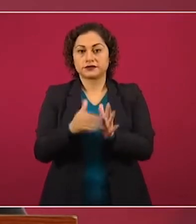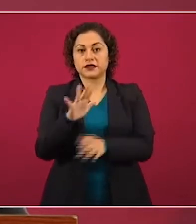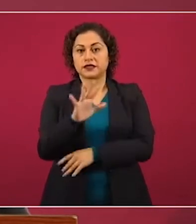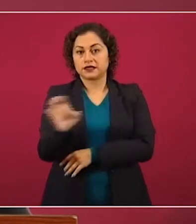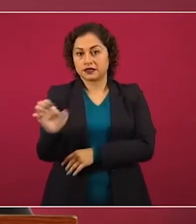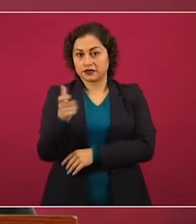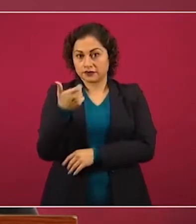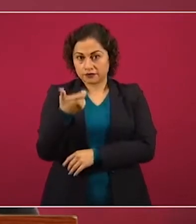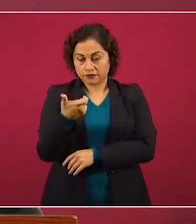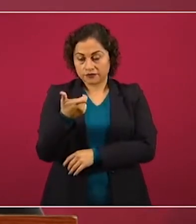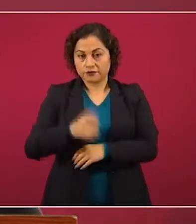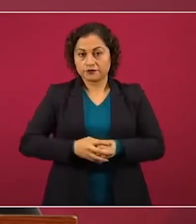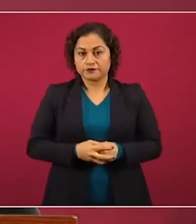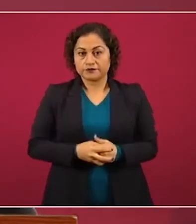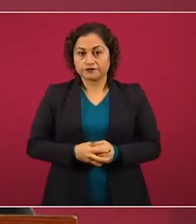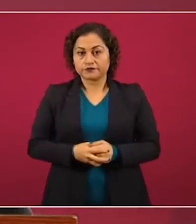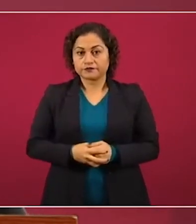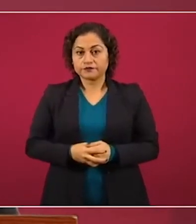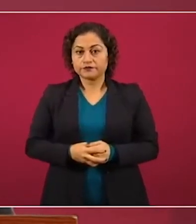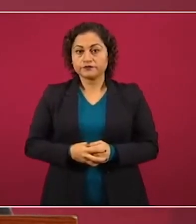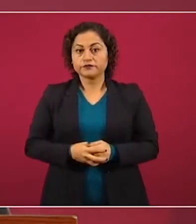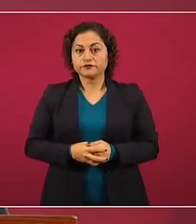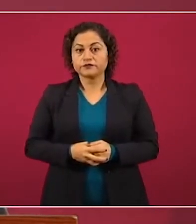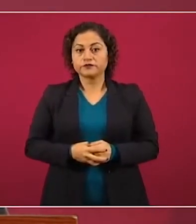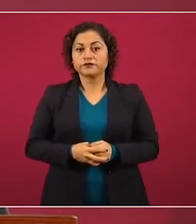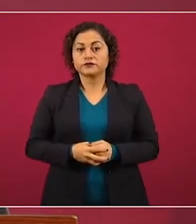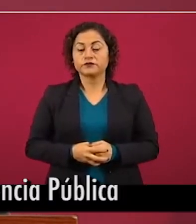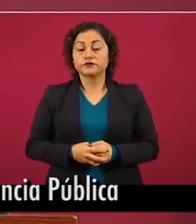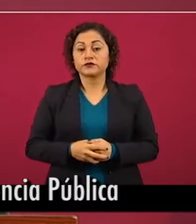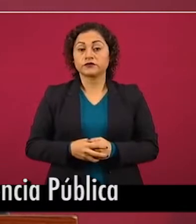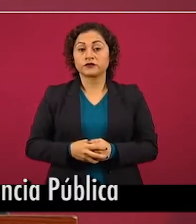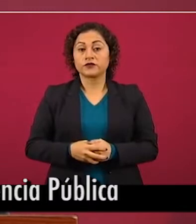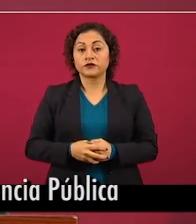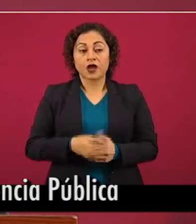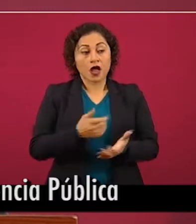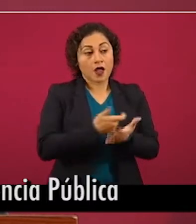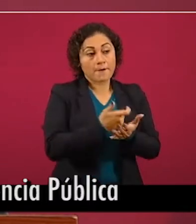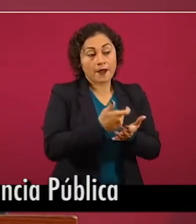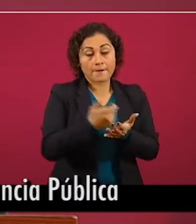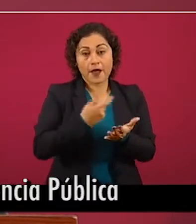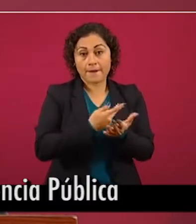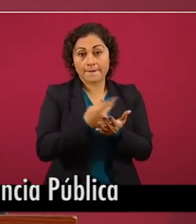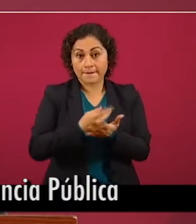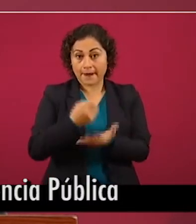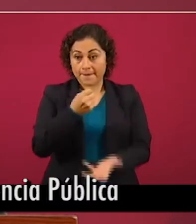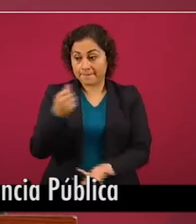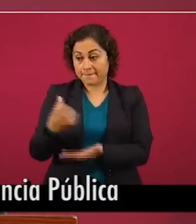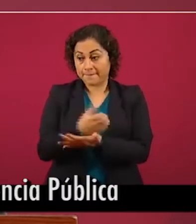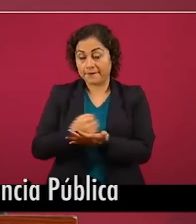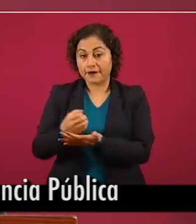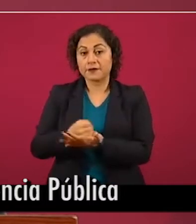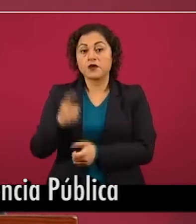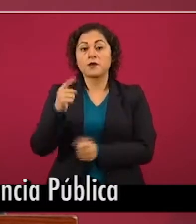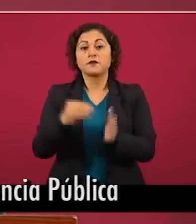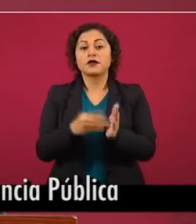Se pagaron en premios 1.272 millones